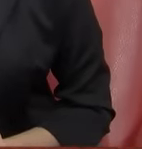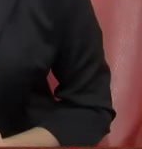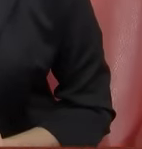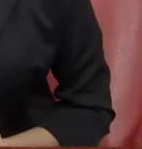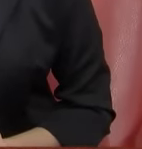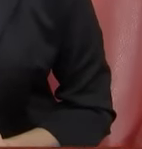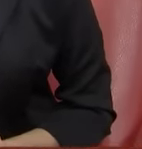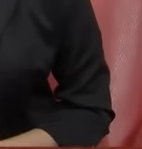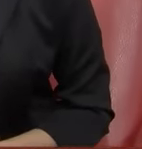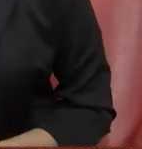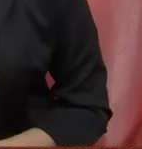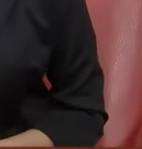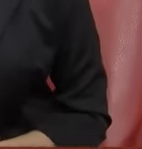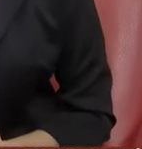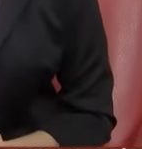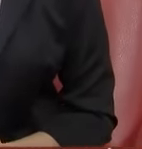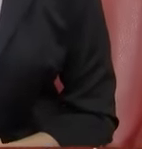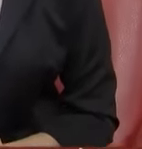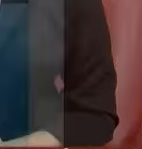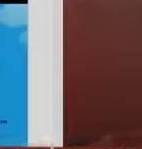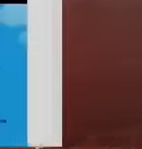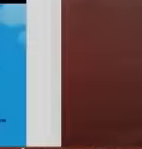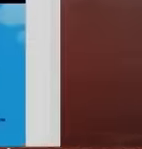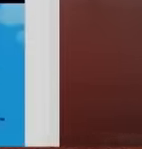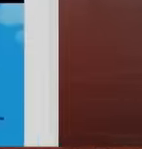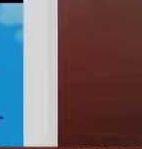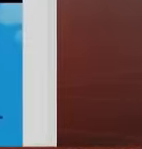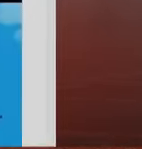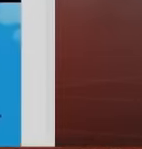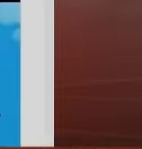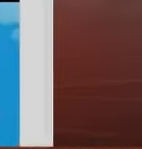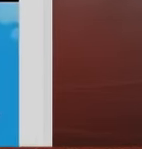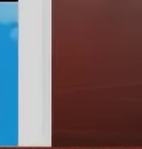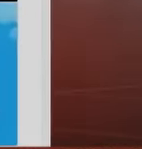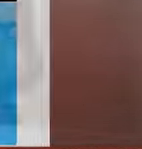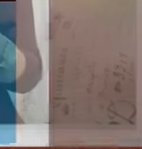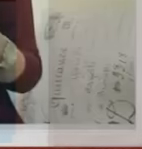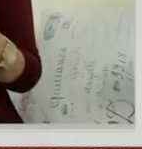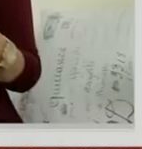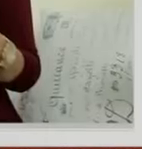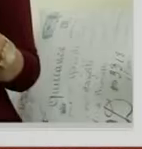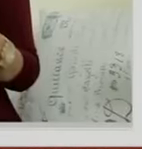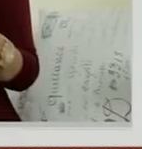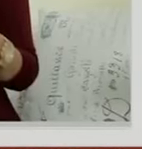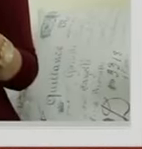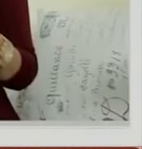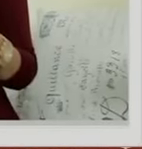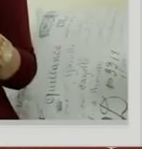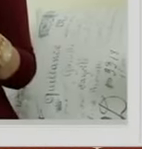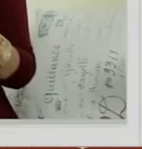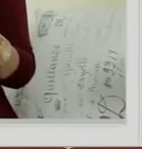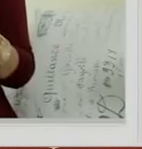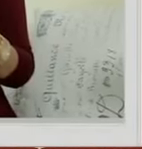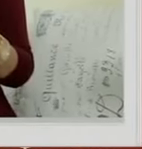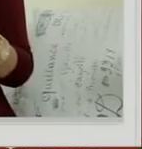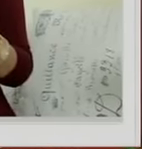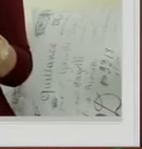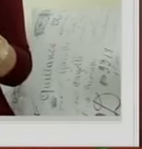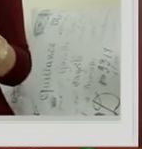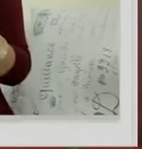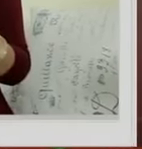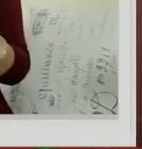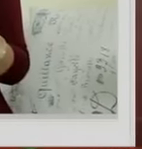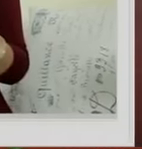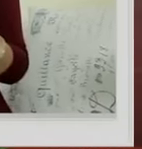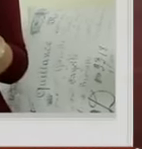políticas Para el pago de los videos publicados Una noticia que ha resultado no muy agradable Para aquellos que hacen